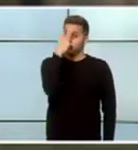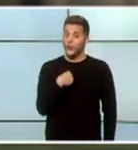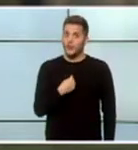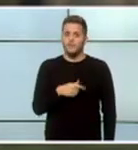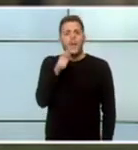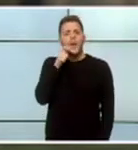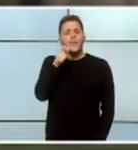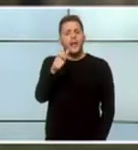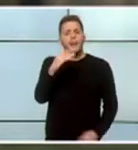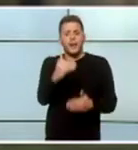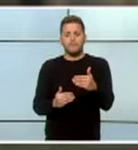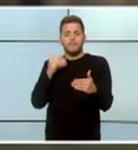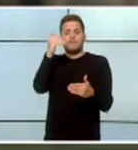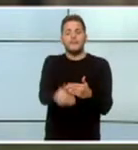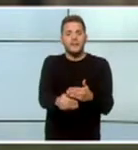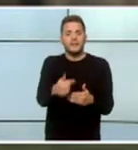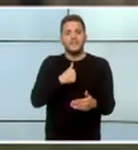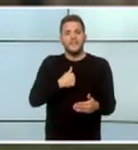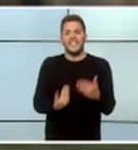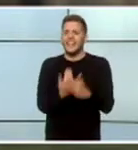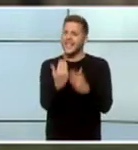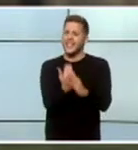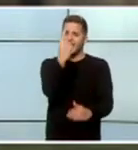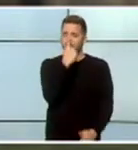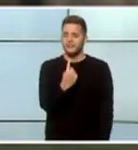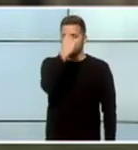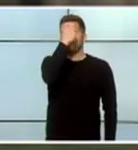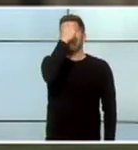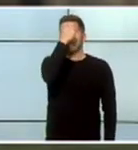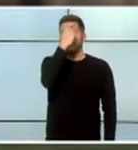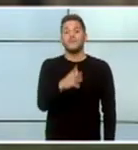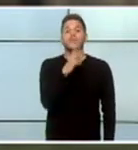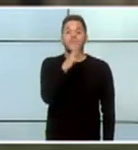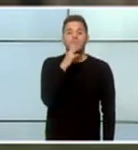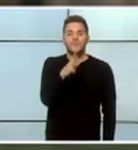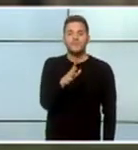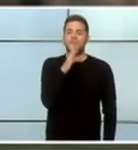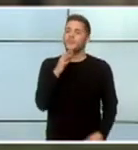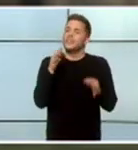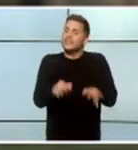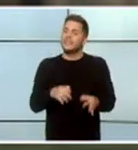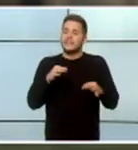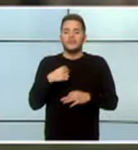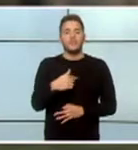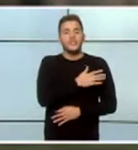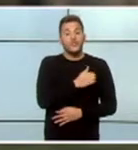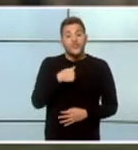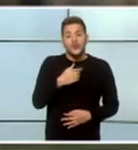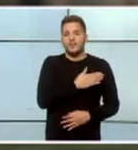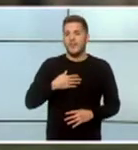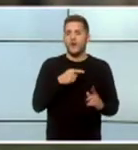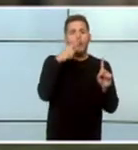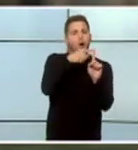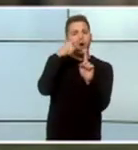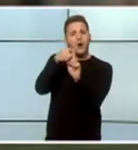superación... ...me ha acompañado... ...día tras día... ...porque siempre... ...he querido alcanzar... ...cada una de